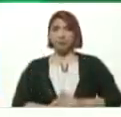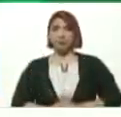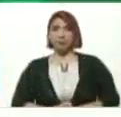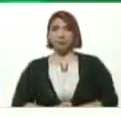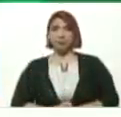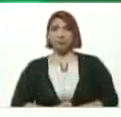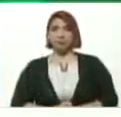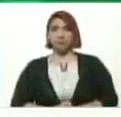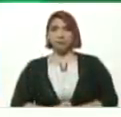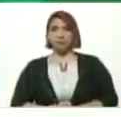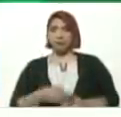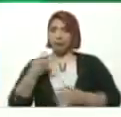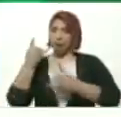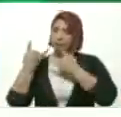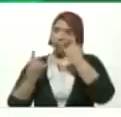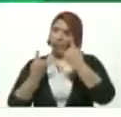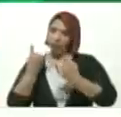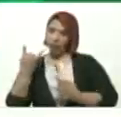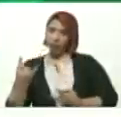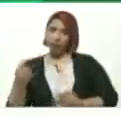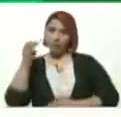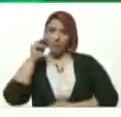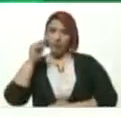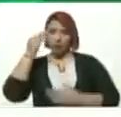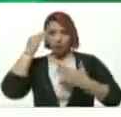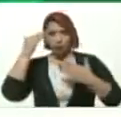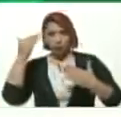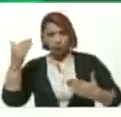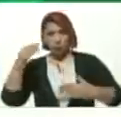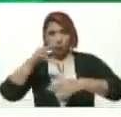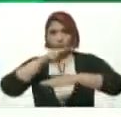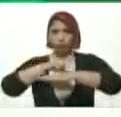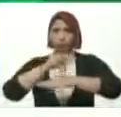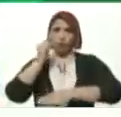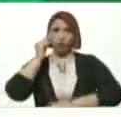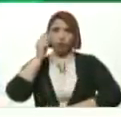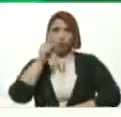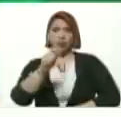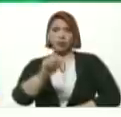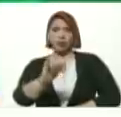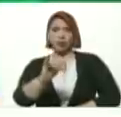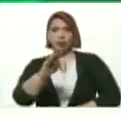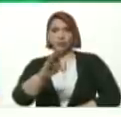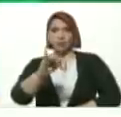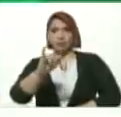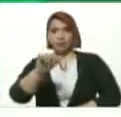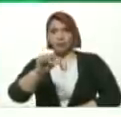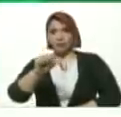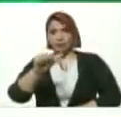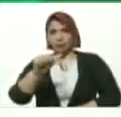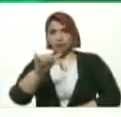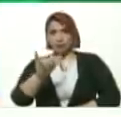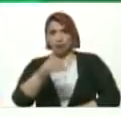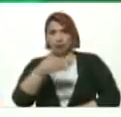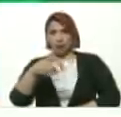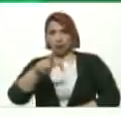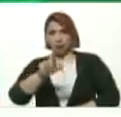Idolatraba E idolatra Al maestro Abreu Mi saludo Tibisay El compañero